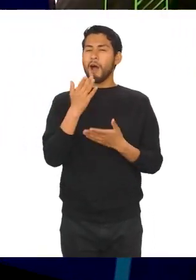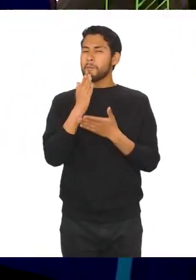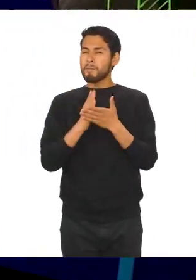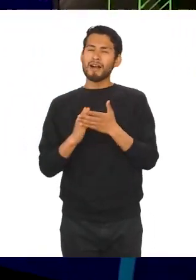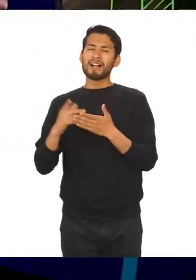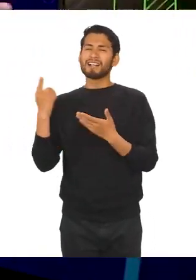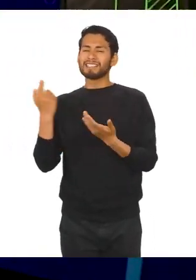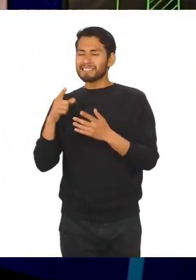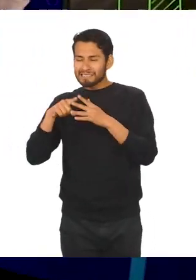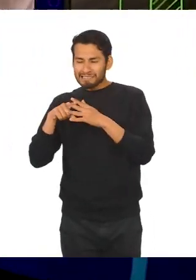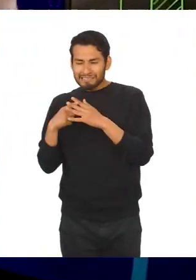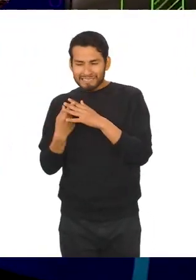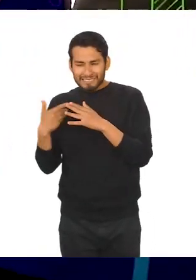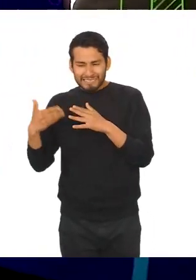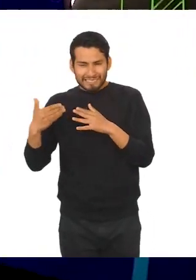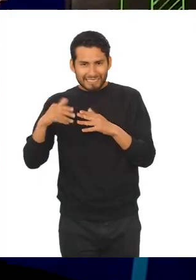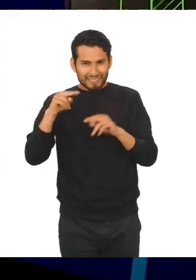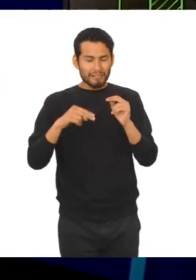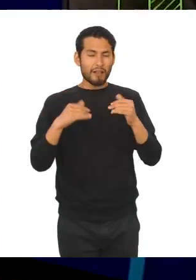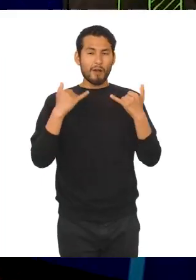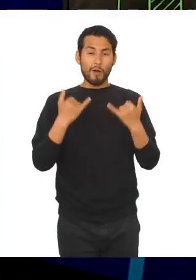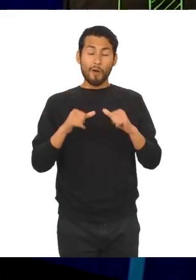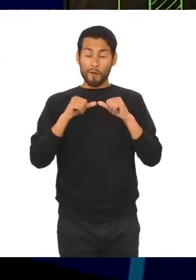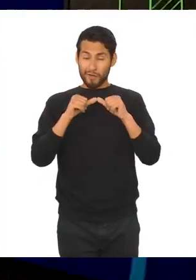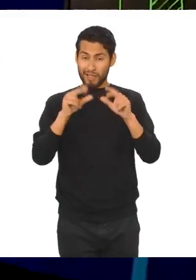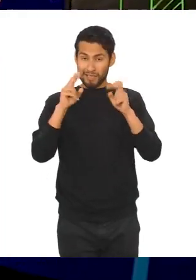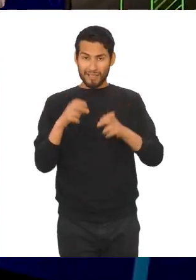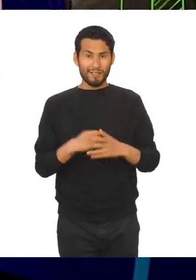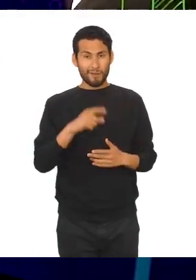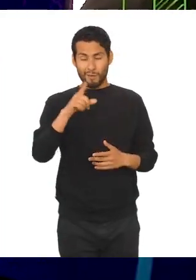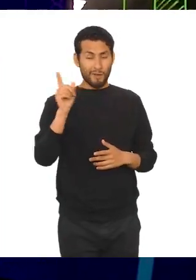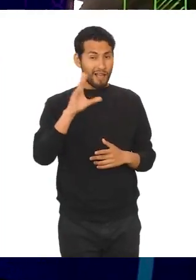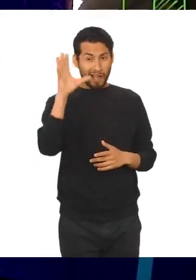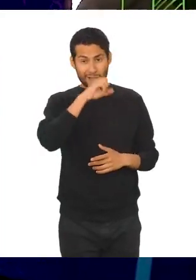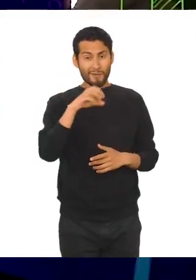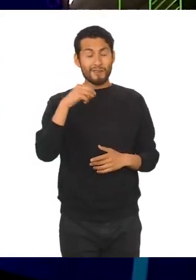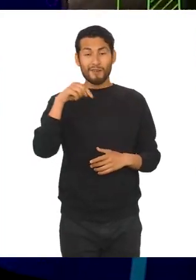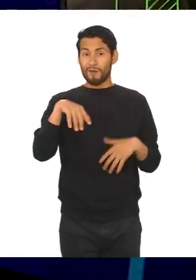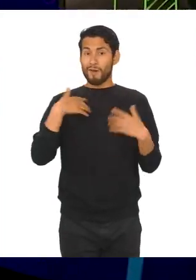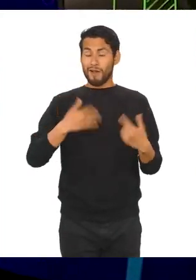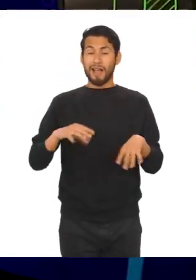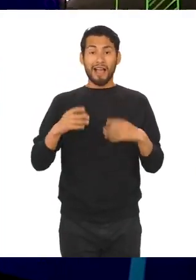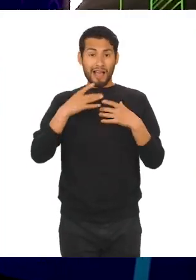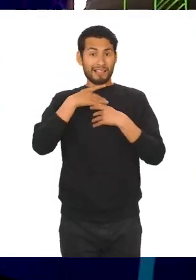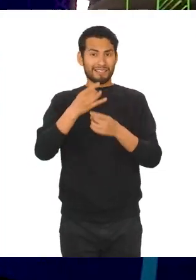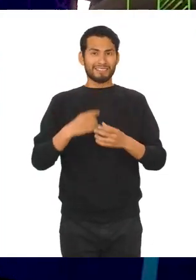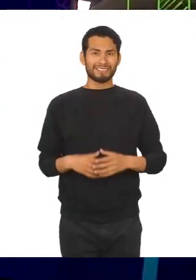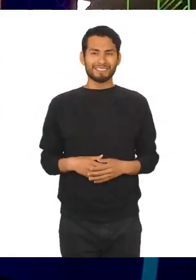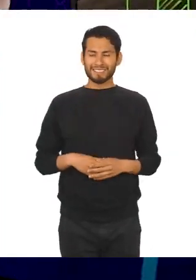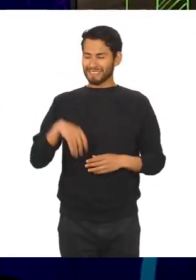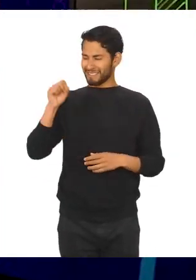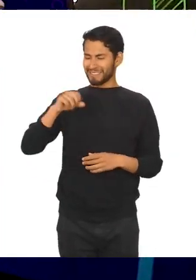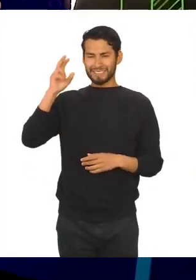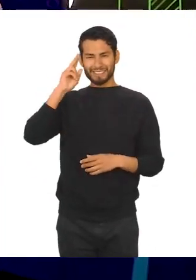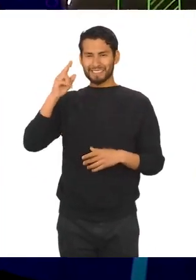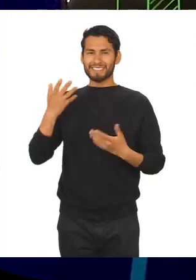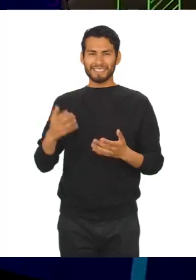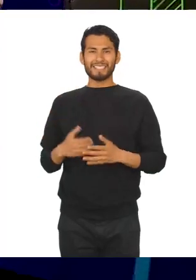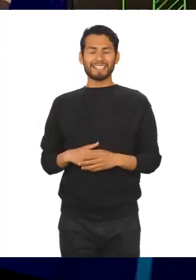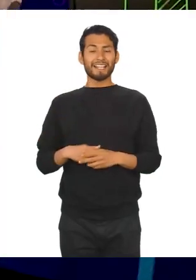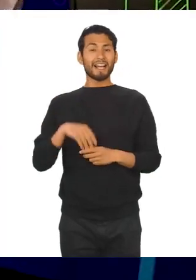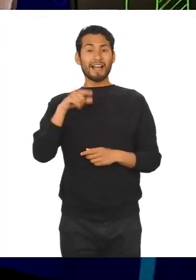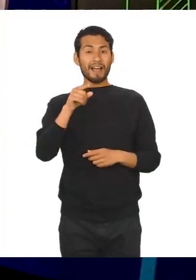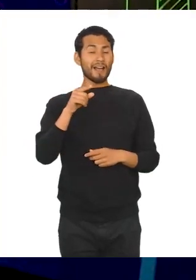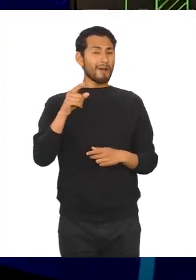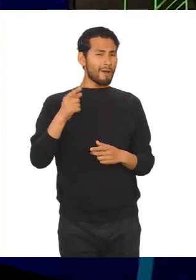la parte introductoria de estadística. Chicos, hoy continuaremos con el tema, así que no se despeguen porque se viene algo muy interesante. Así es